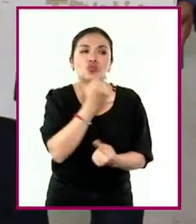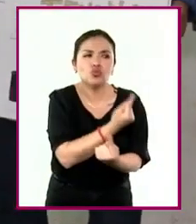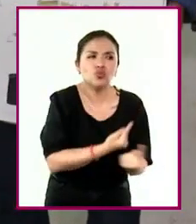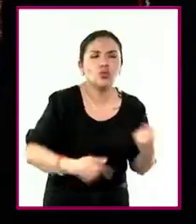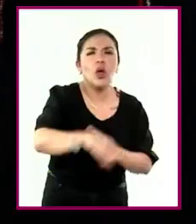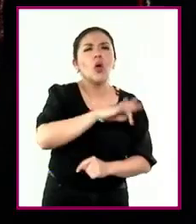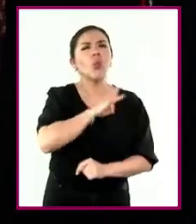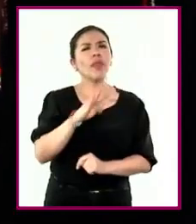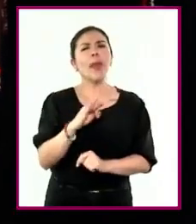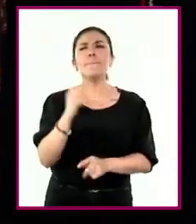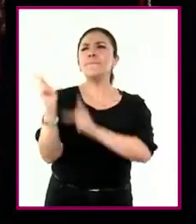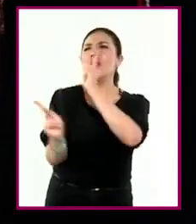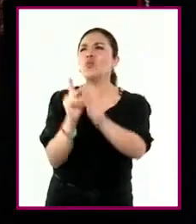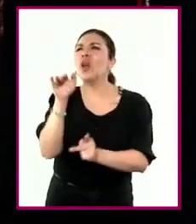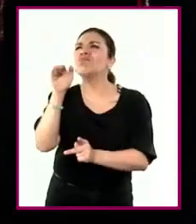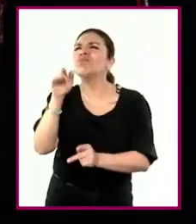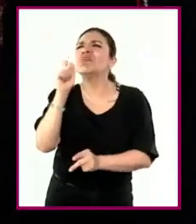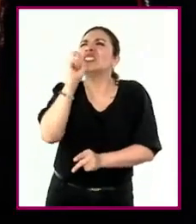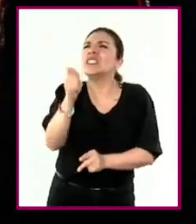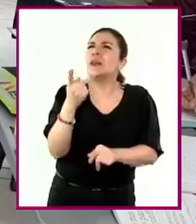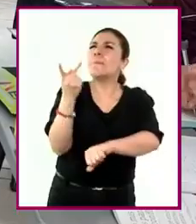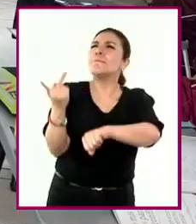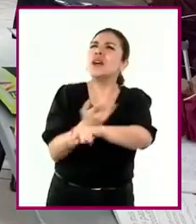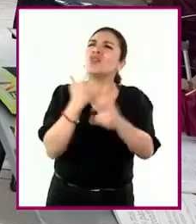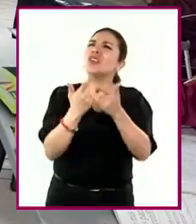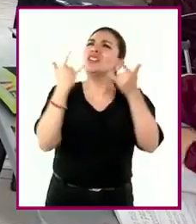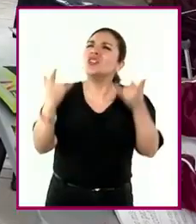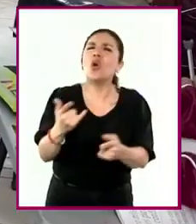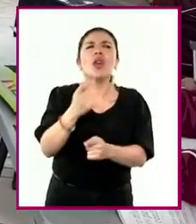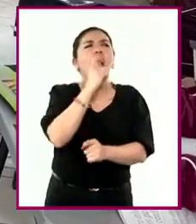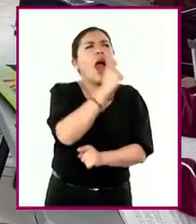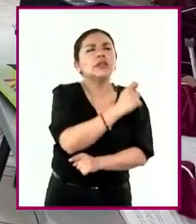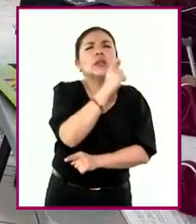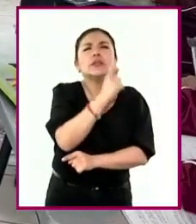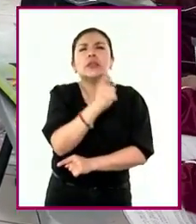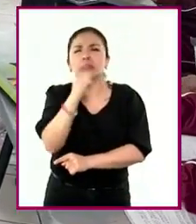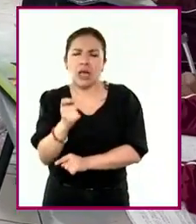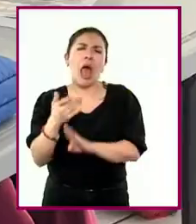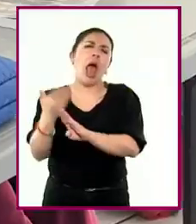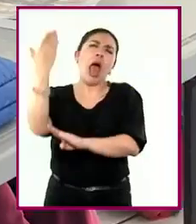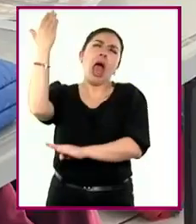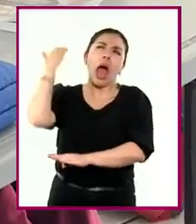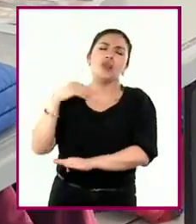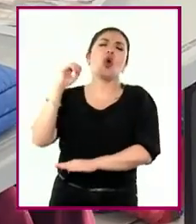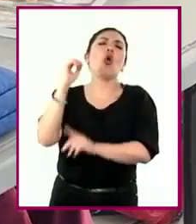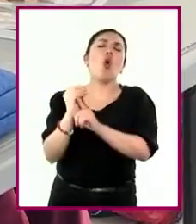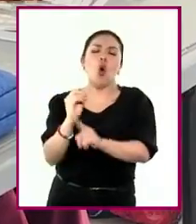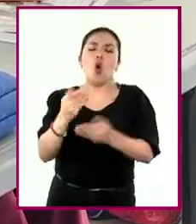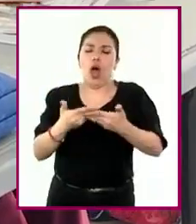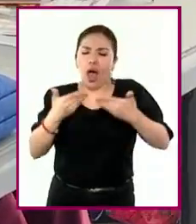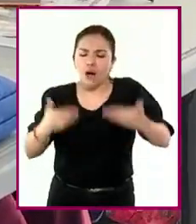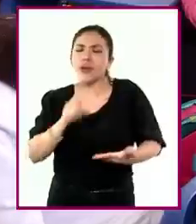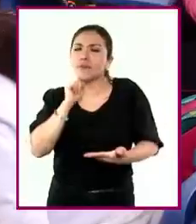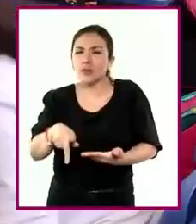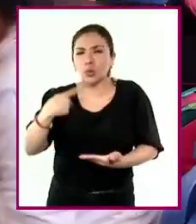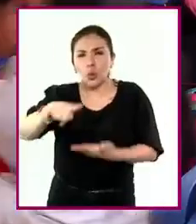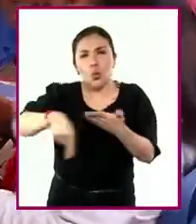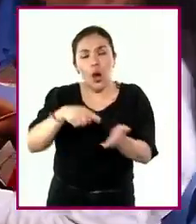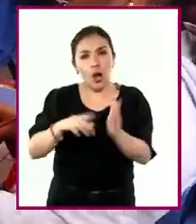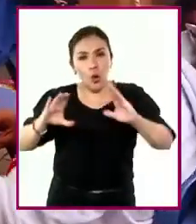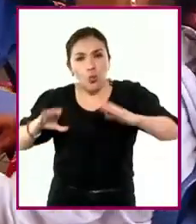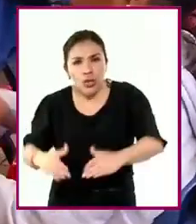que niñas y niños indaguen acontecimientos y procesos pasados o presentes de su comunidad,